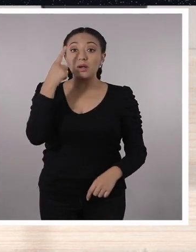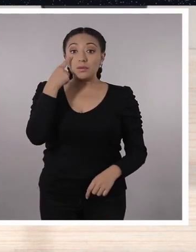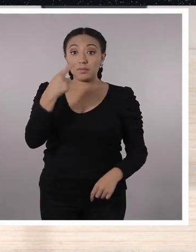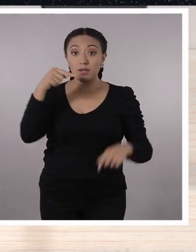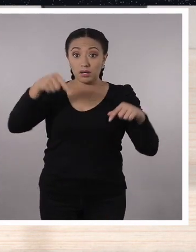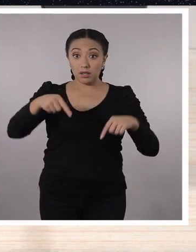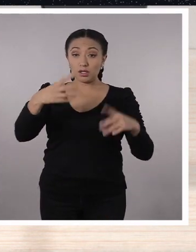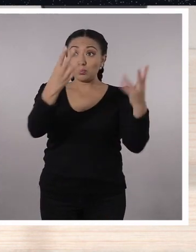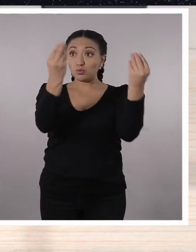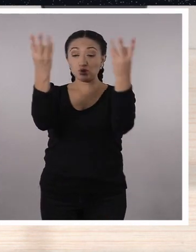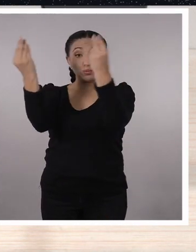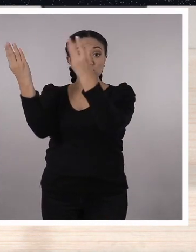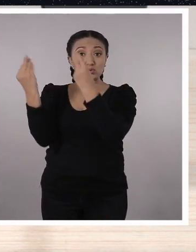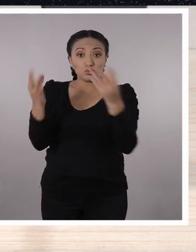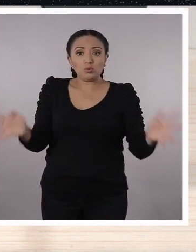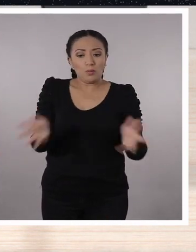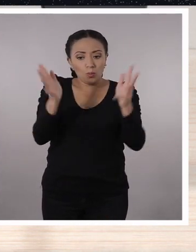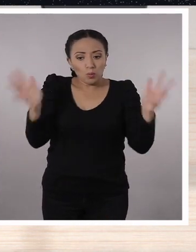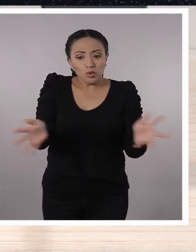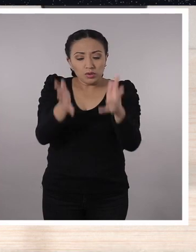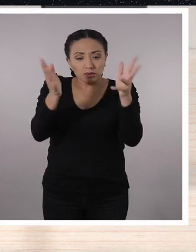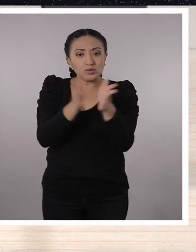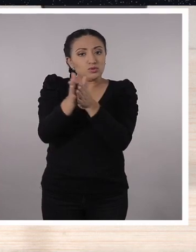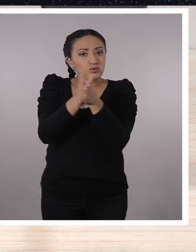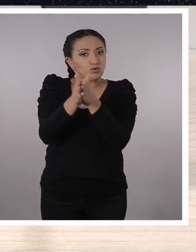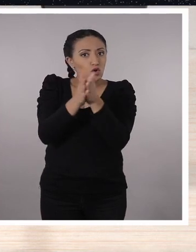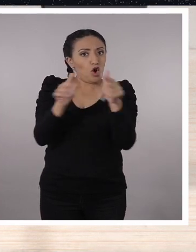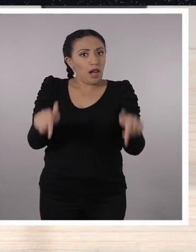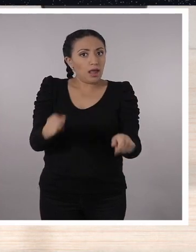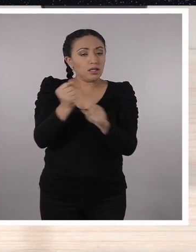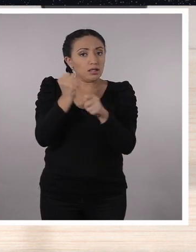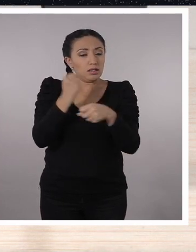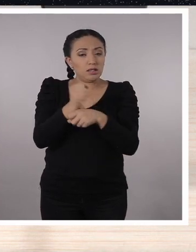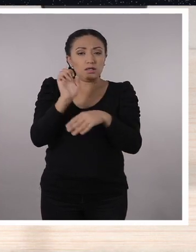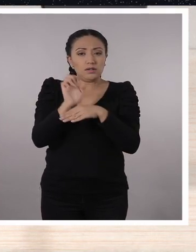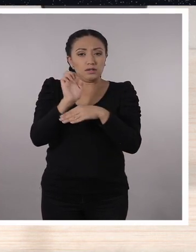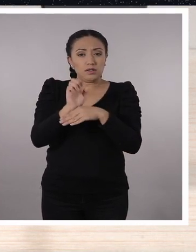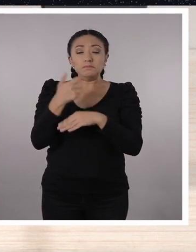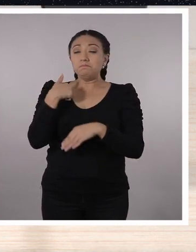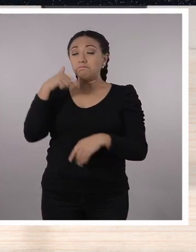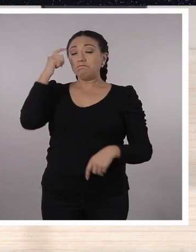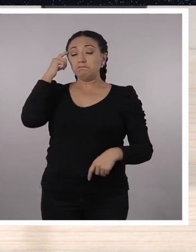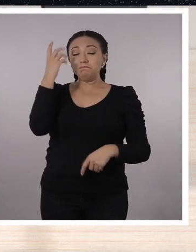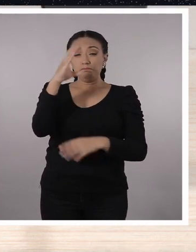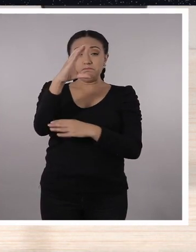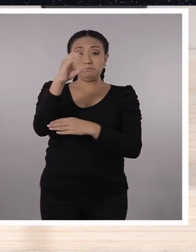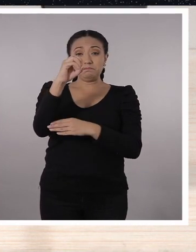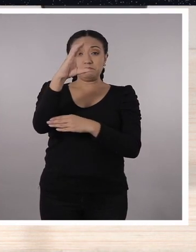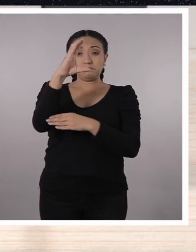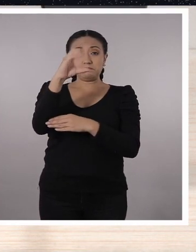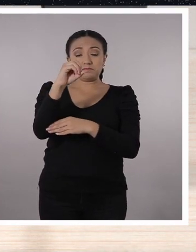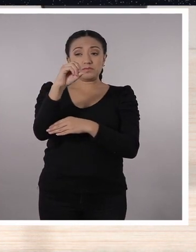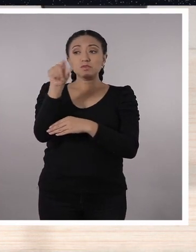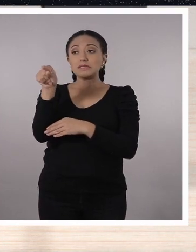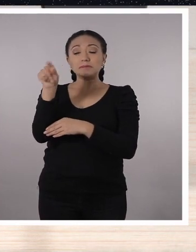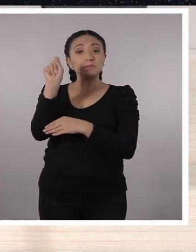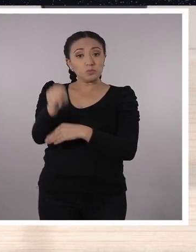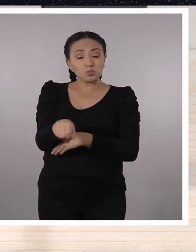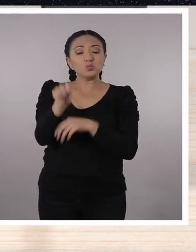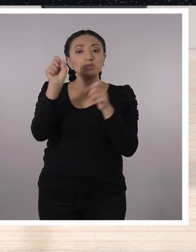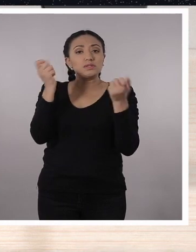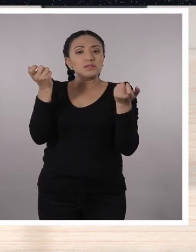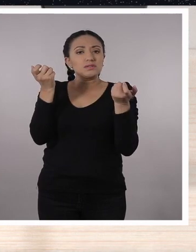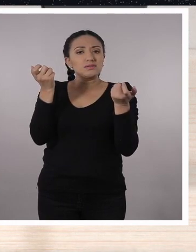pero sabes que en el país hay muchas iniciativas que están promoviendo esas acciones. Así que yo creo que del cacao podemos sacar también muchos